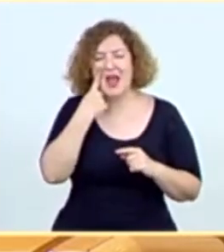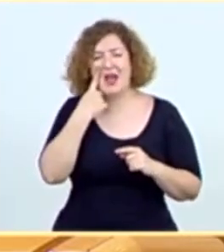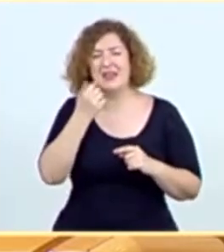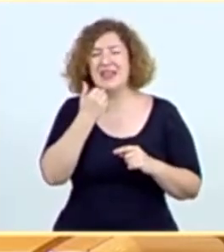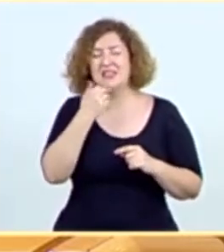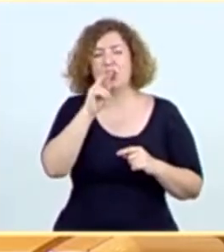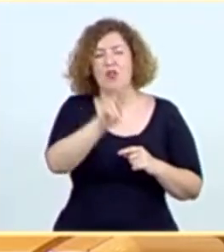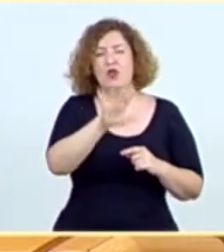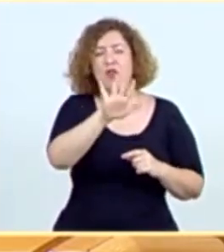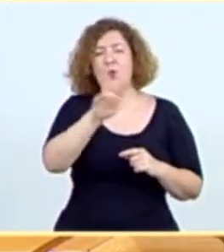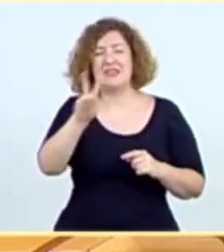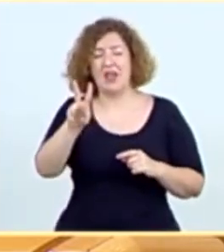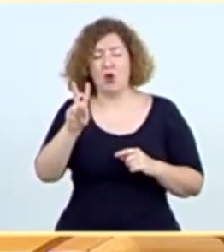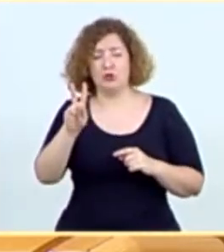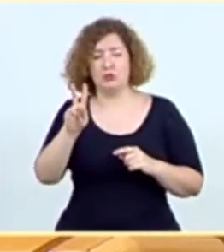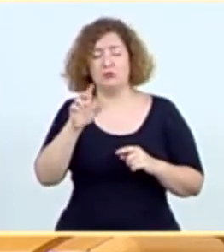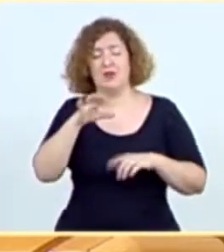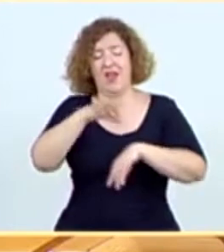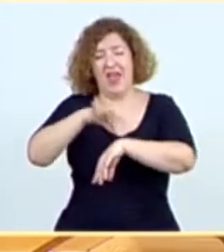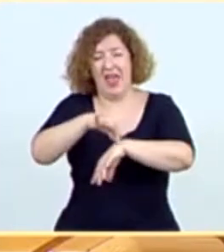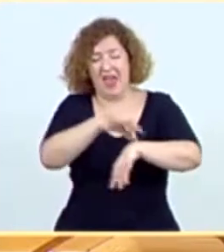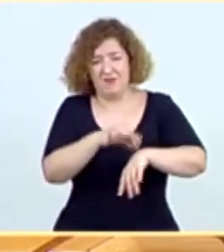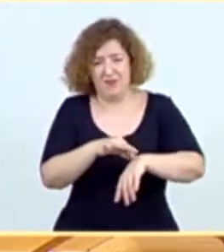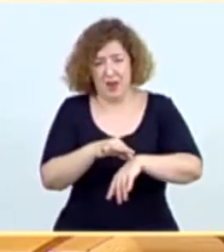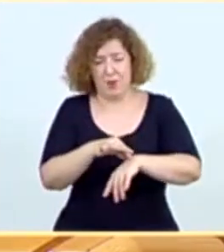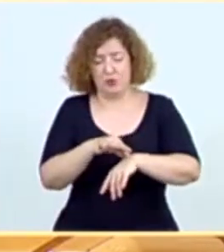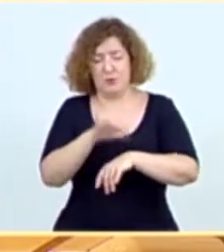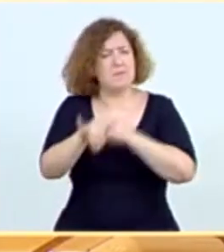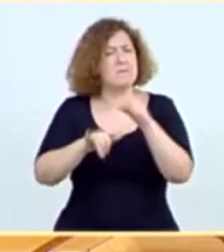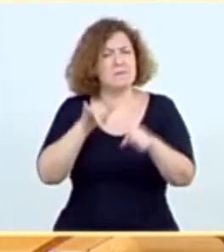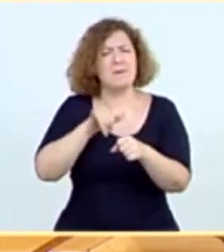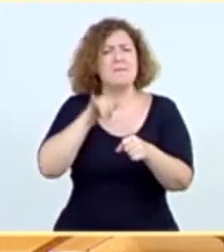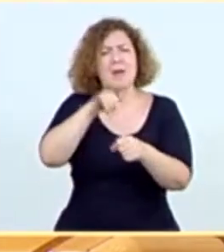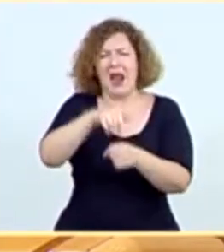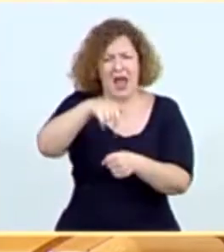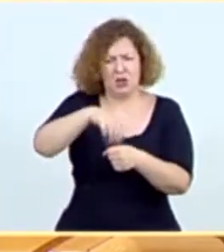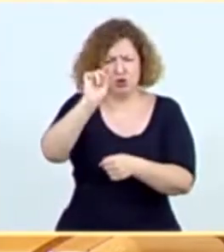252, no todos en Barajas. Bueno,